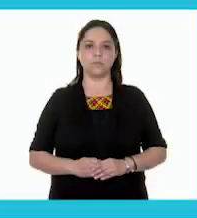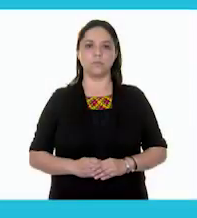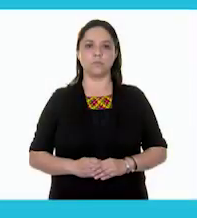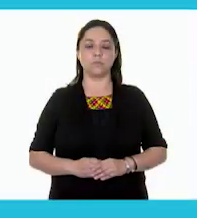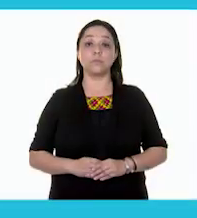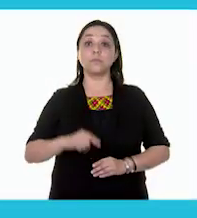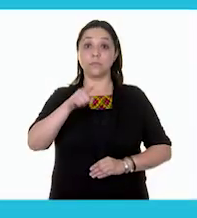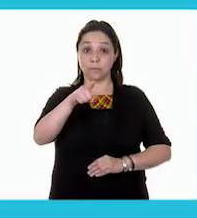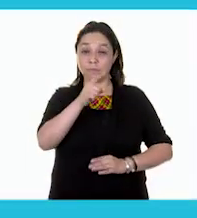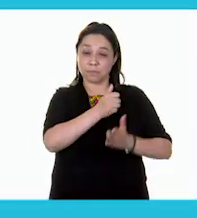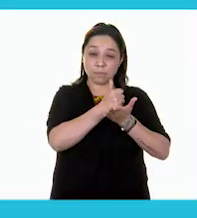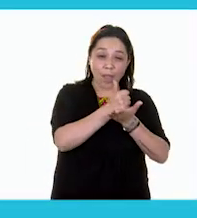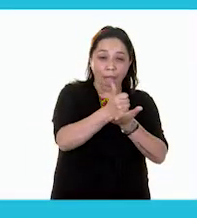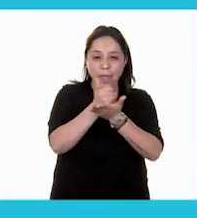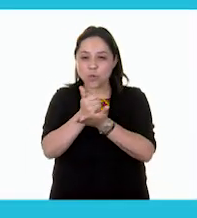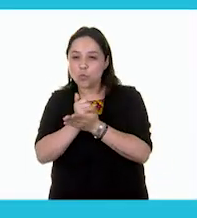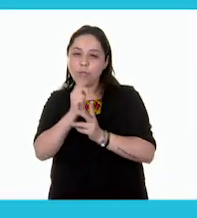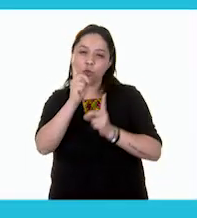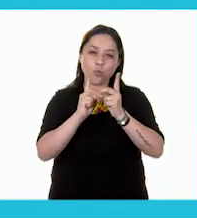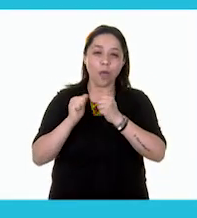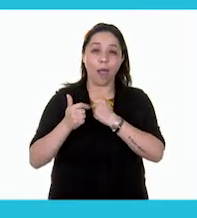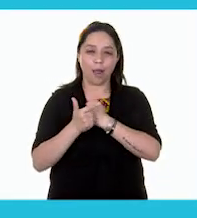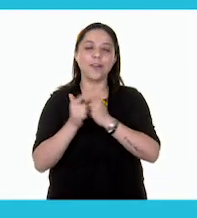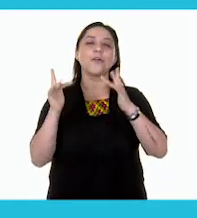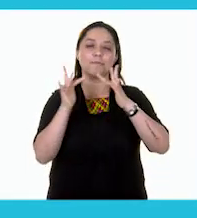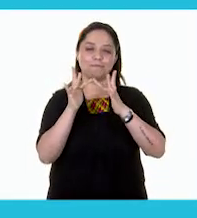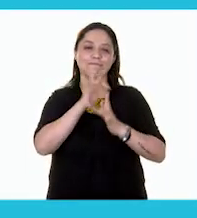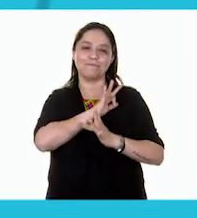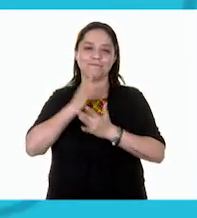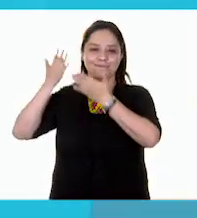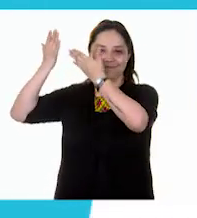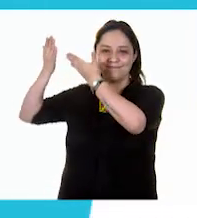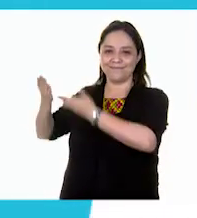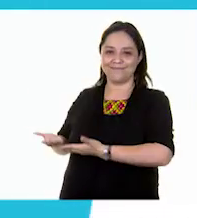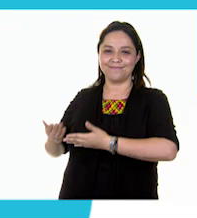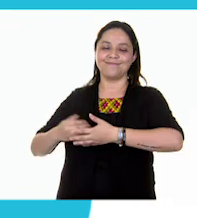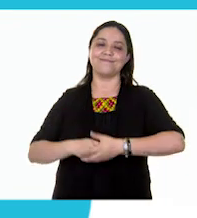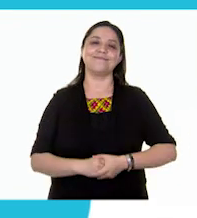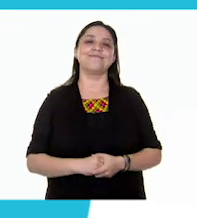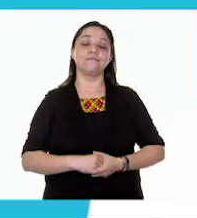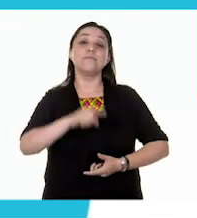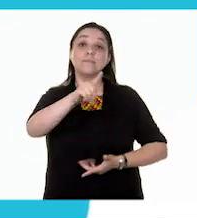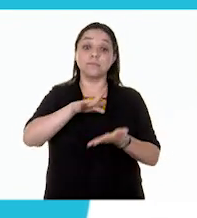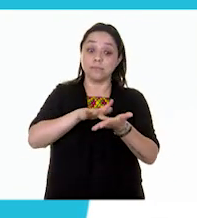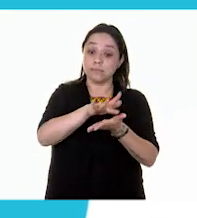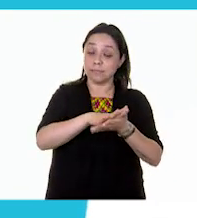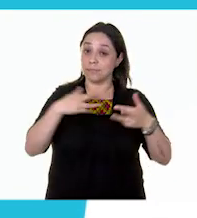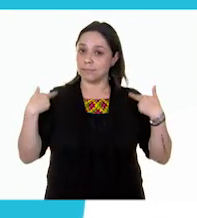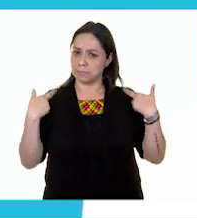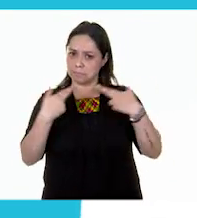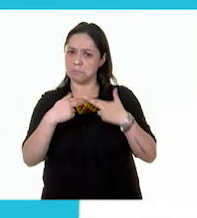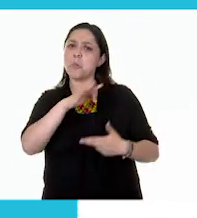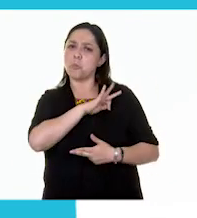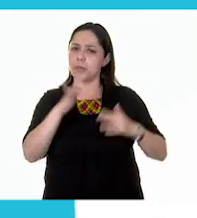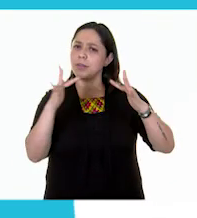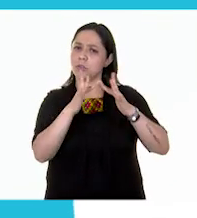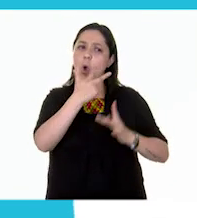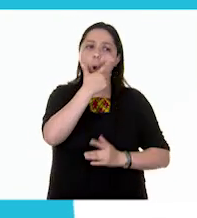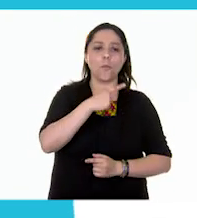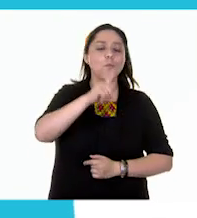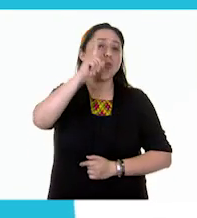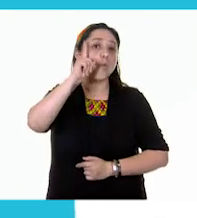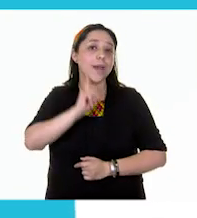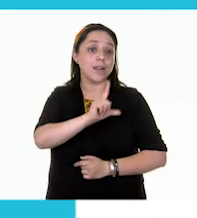Si necesitas ayuda para resolver tus dudas, contáctanos. Para solicitar apoyo pedagógico, comunícate con maestras y